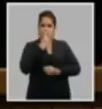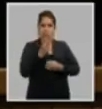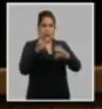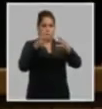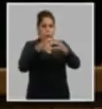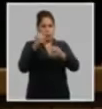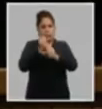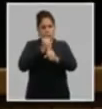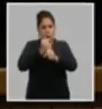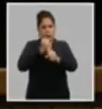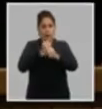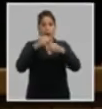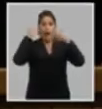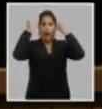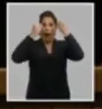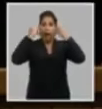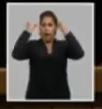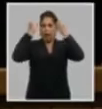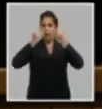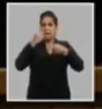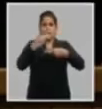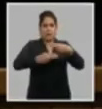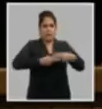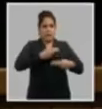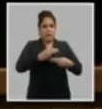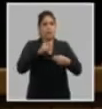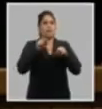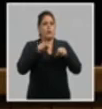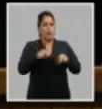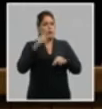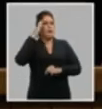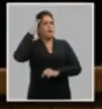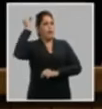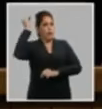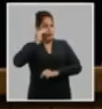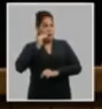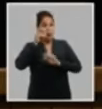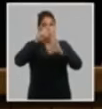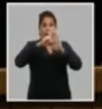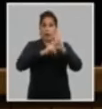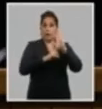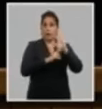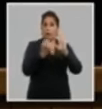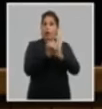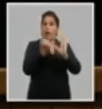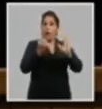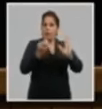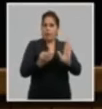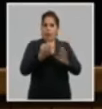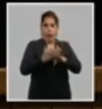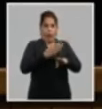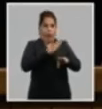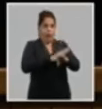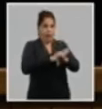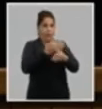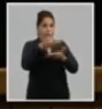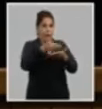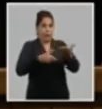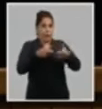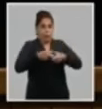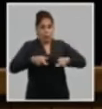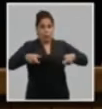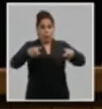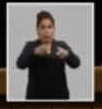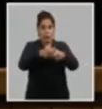el análisis realizado permite considerar que la resolución aprobada en el anterior congreso